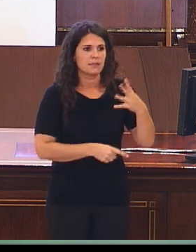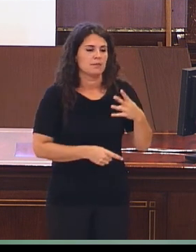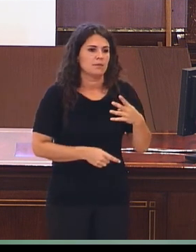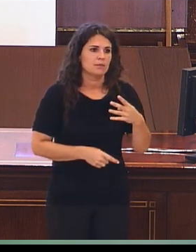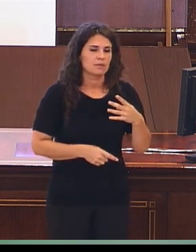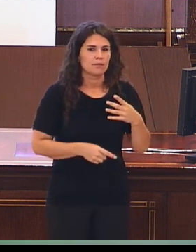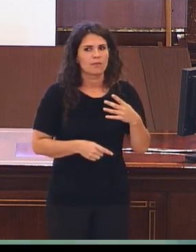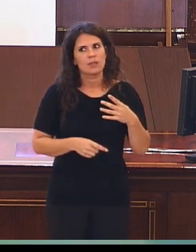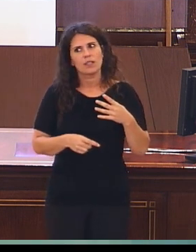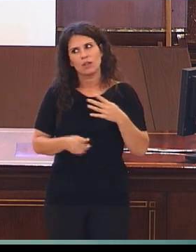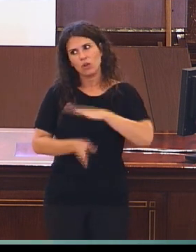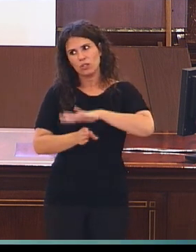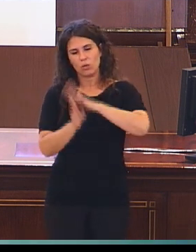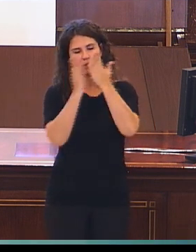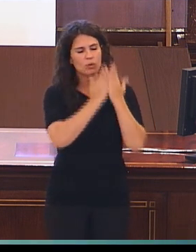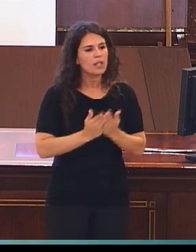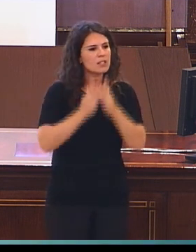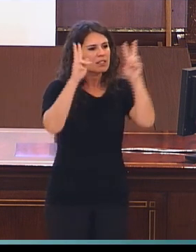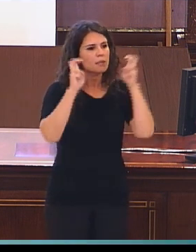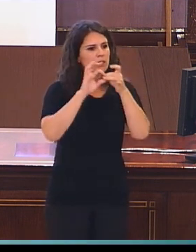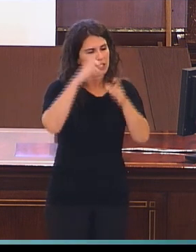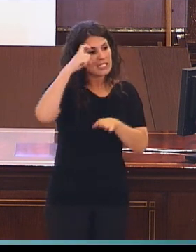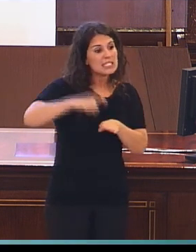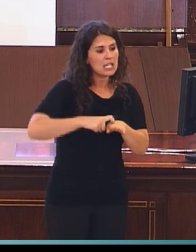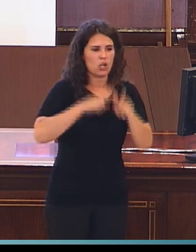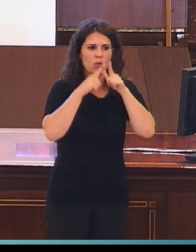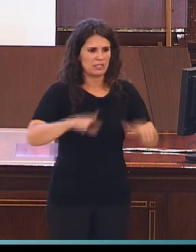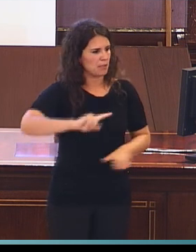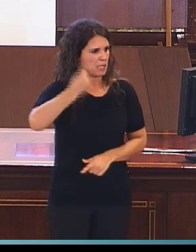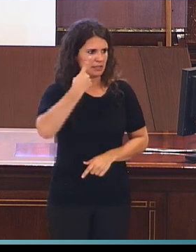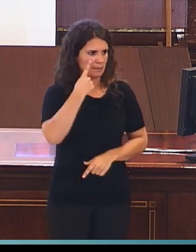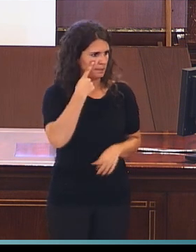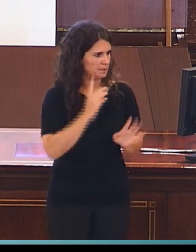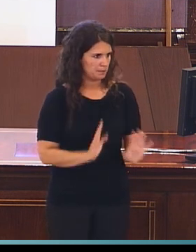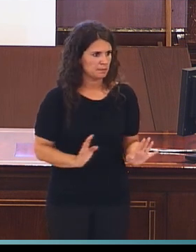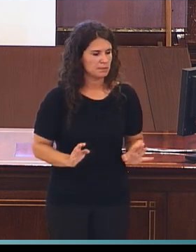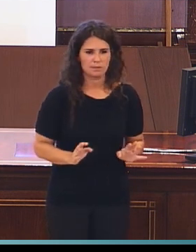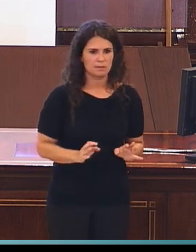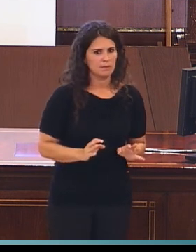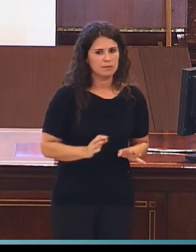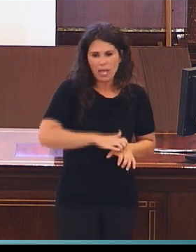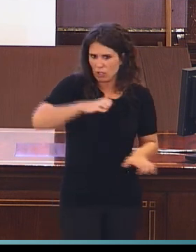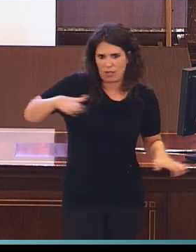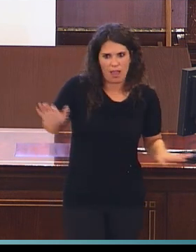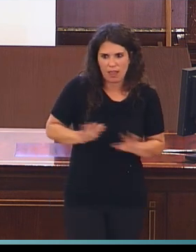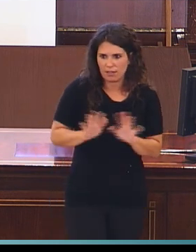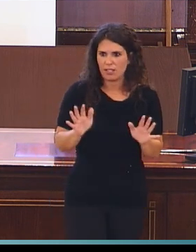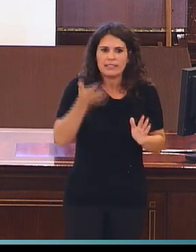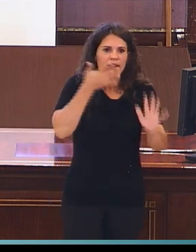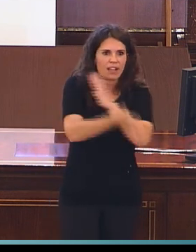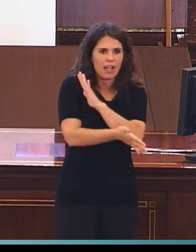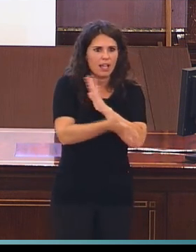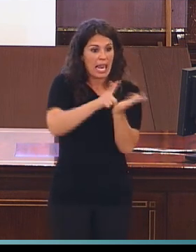lo que siguen estudiando son aspectos de psicolingüística, en todos los niveles en los que se puede dividir el lenguaje.